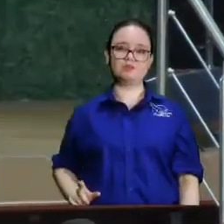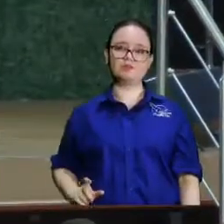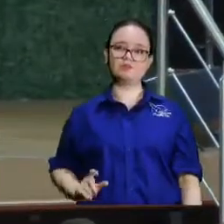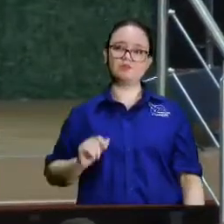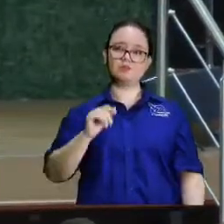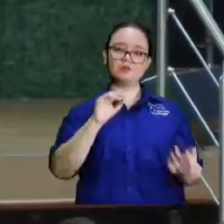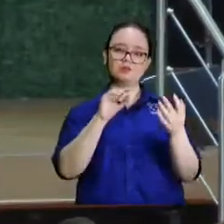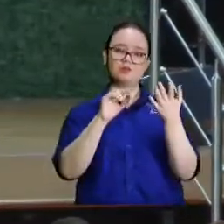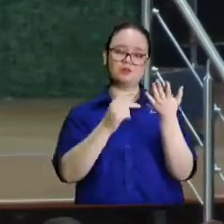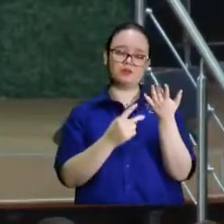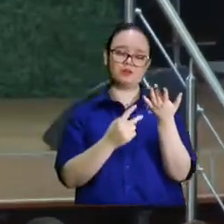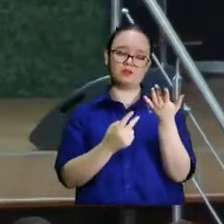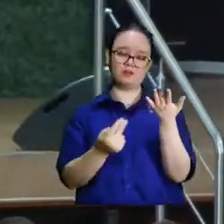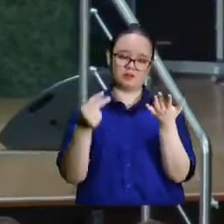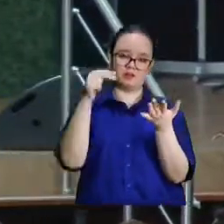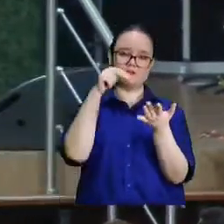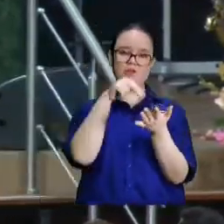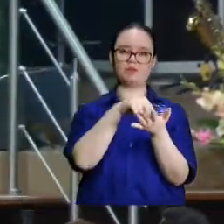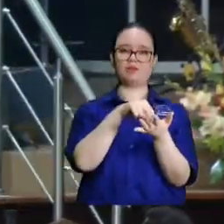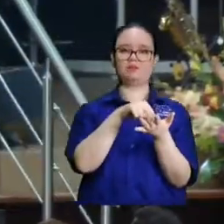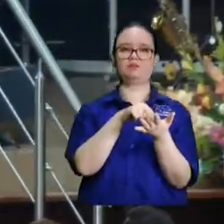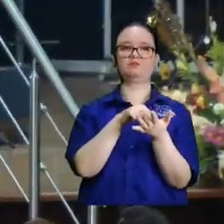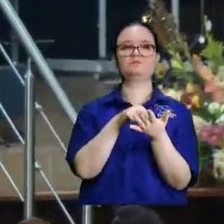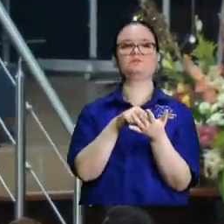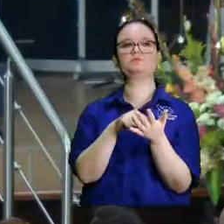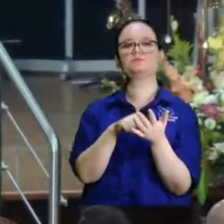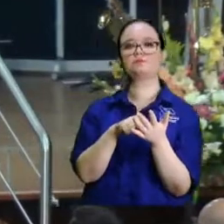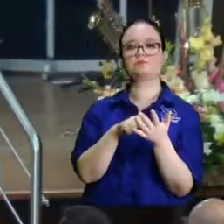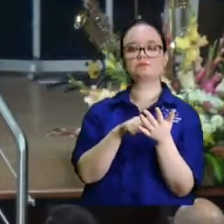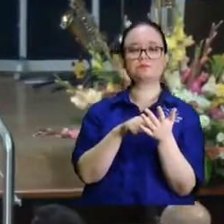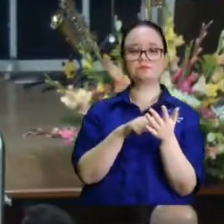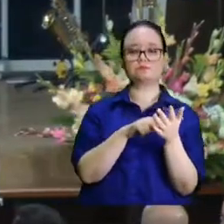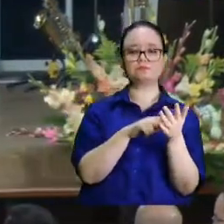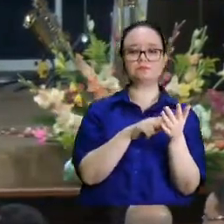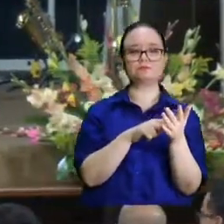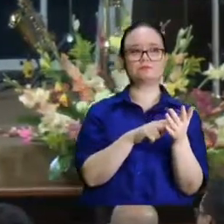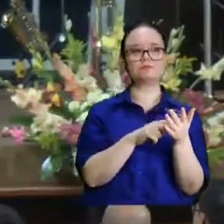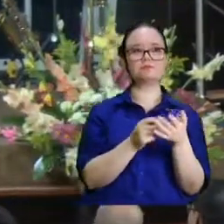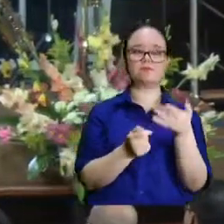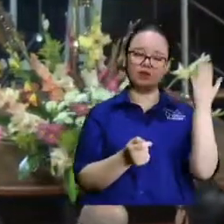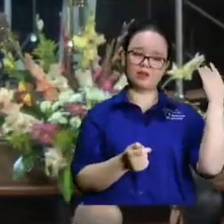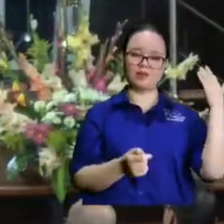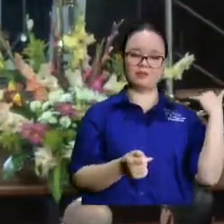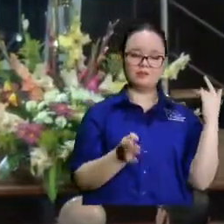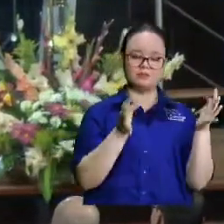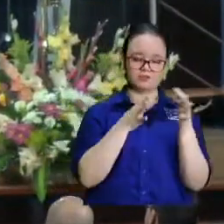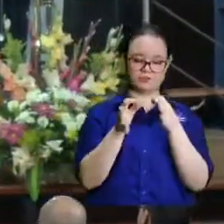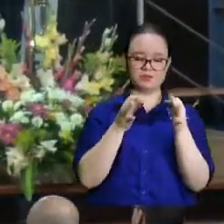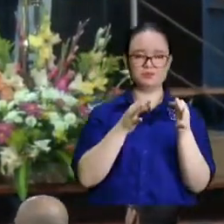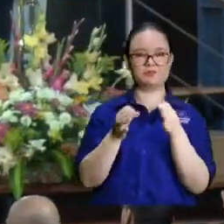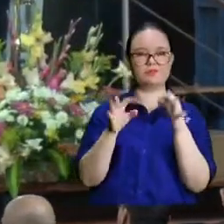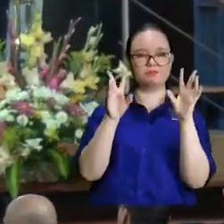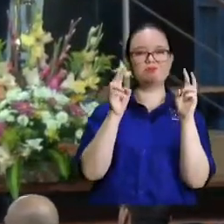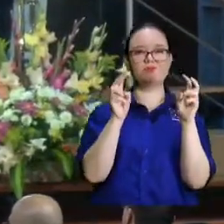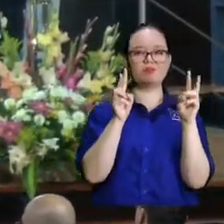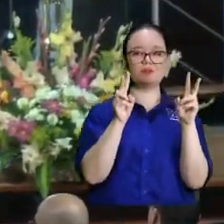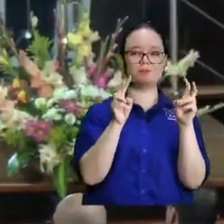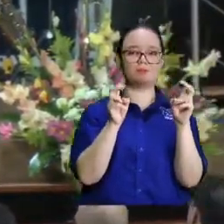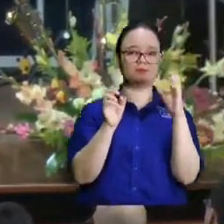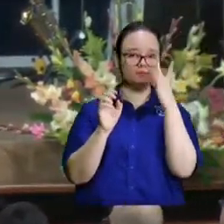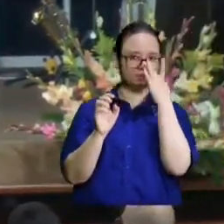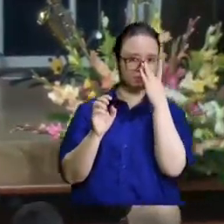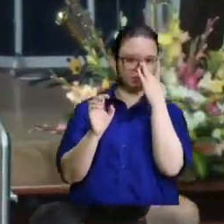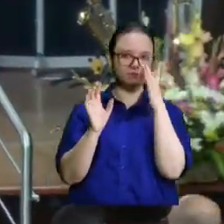explicar. Pero bueno, no es el momento. Lo he hecho en anteriores oportunidades. Entonces,